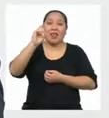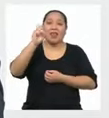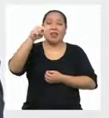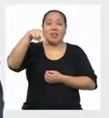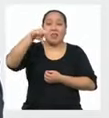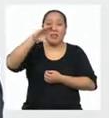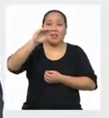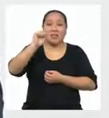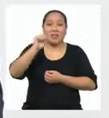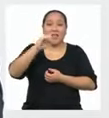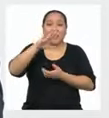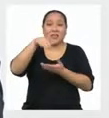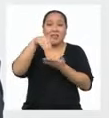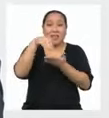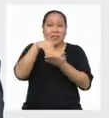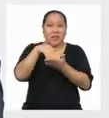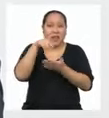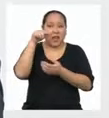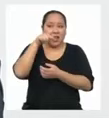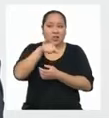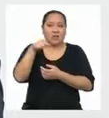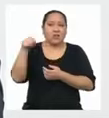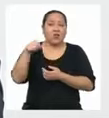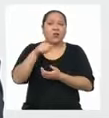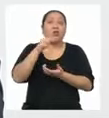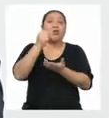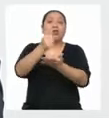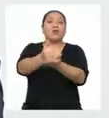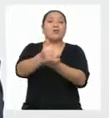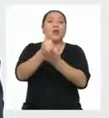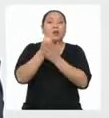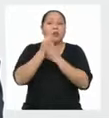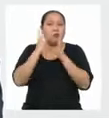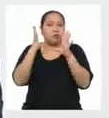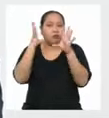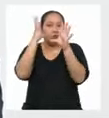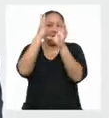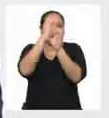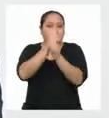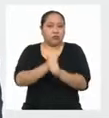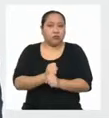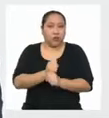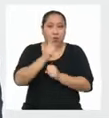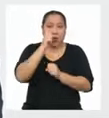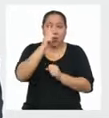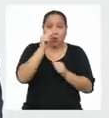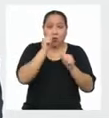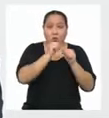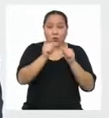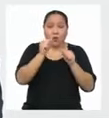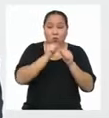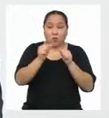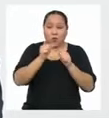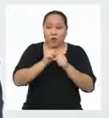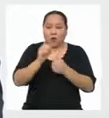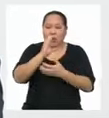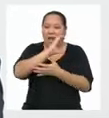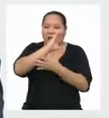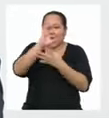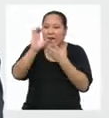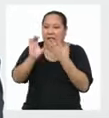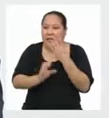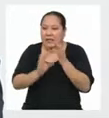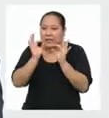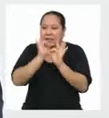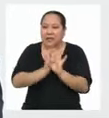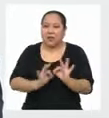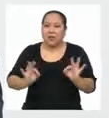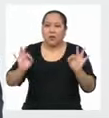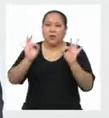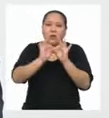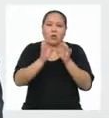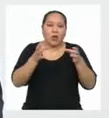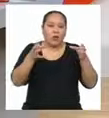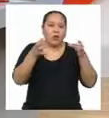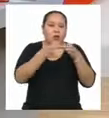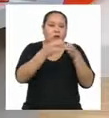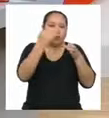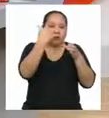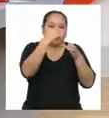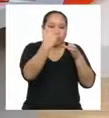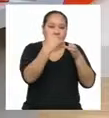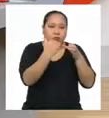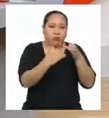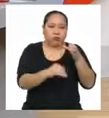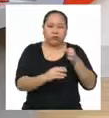medidas que nos sirven para resumir en un solo valor las características importantes de un conjunto de valores